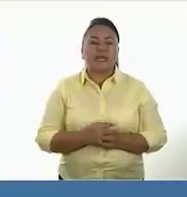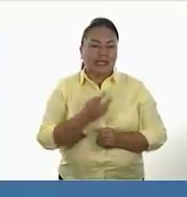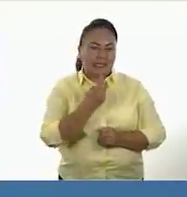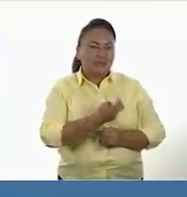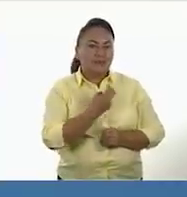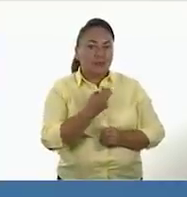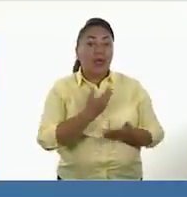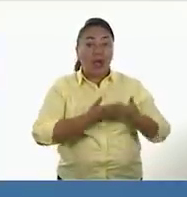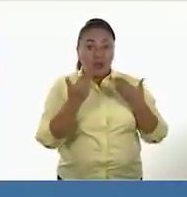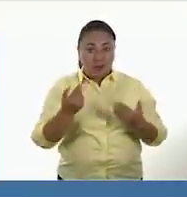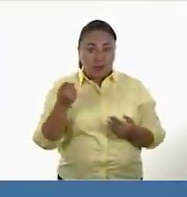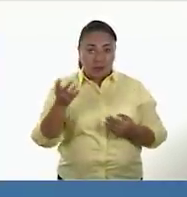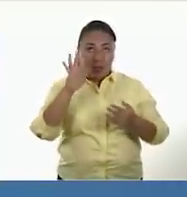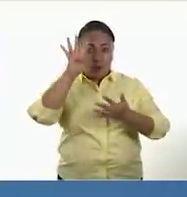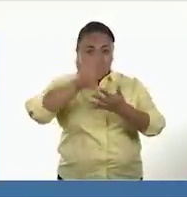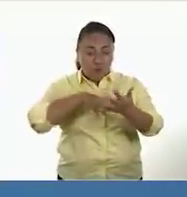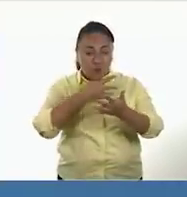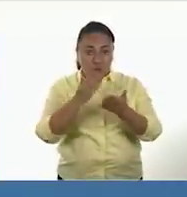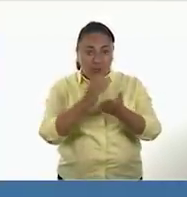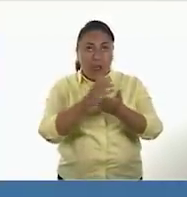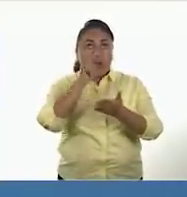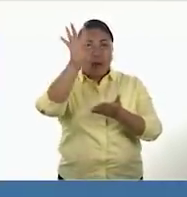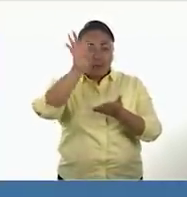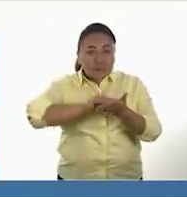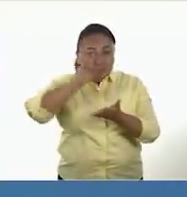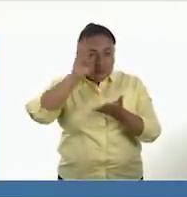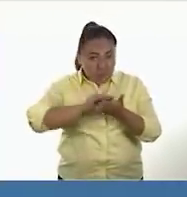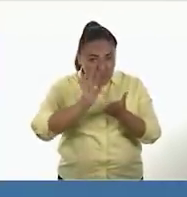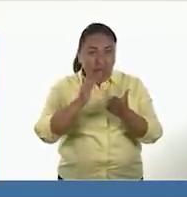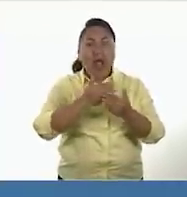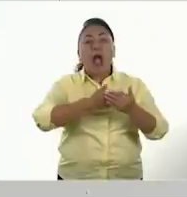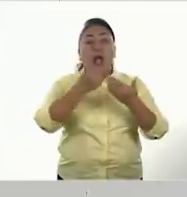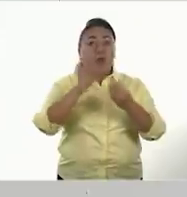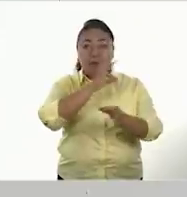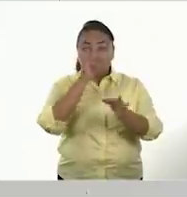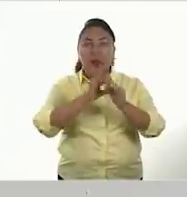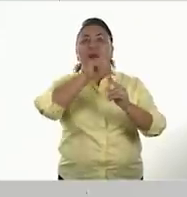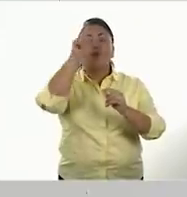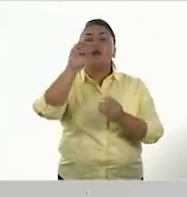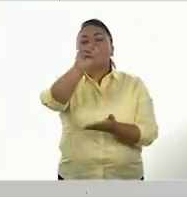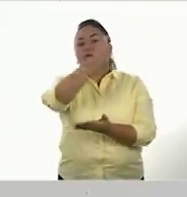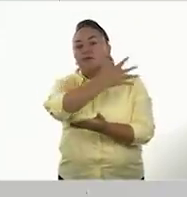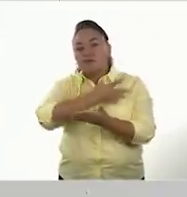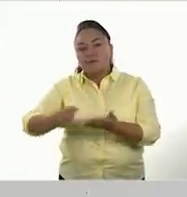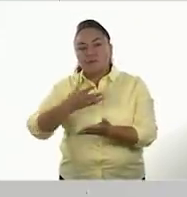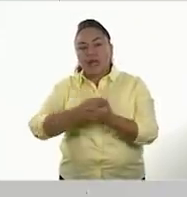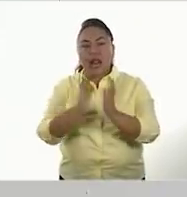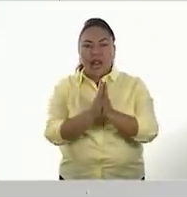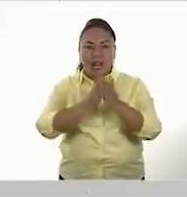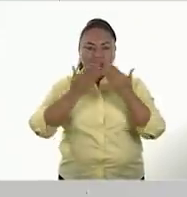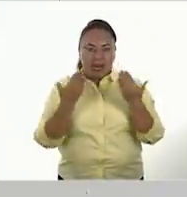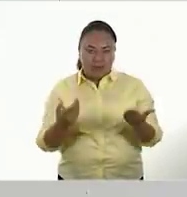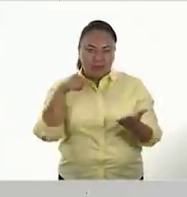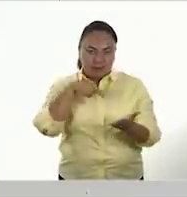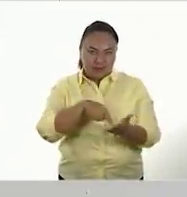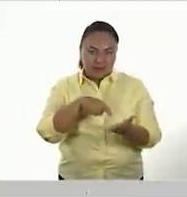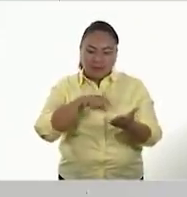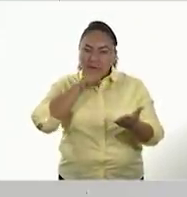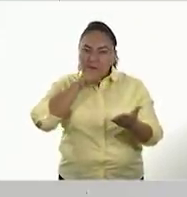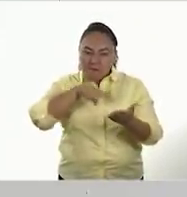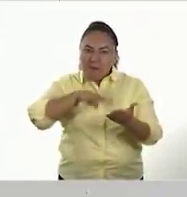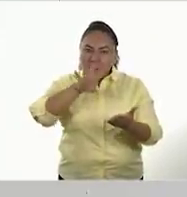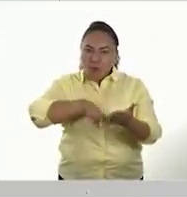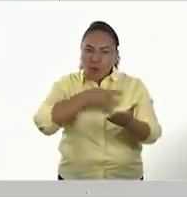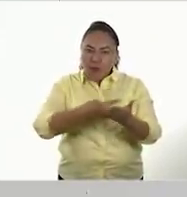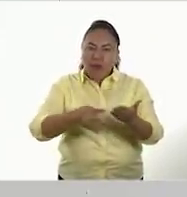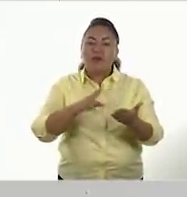lleno este cuadro en tu cuaderno, podamos pasar a nuestro libro toda esta serie de actividades y poder llenar el cuadro que ahí aparece y